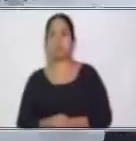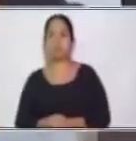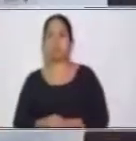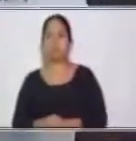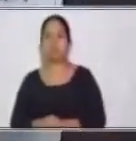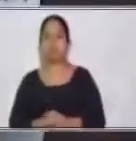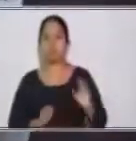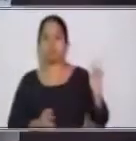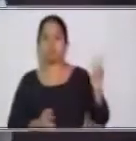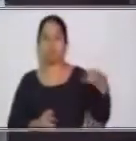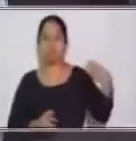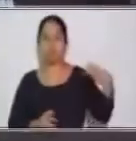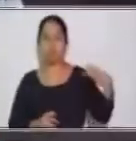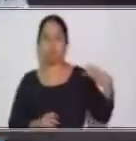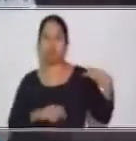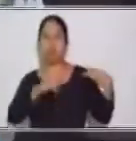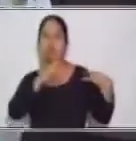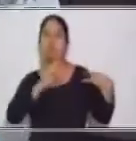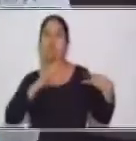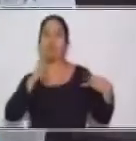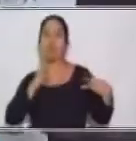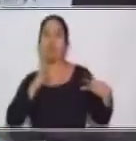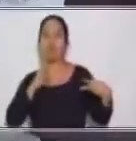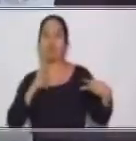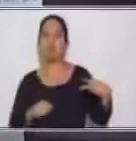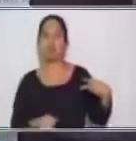Asimismo, más el verbo ser.